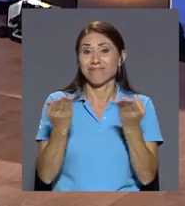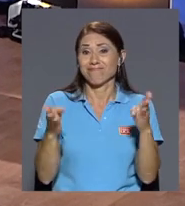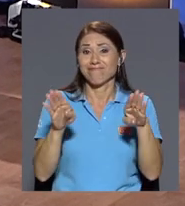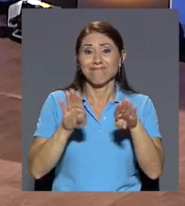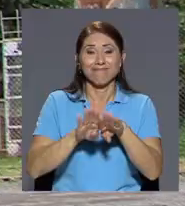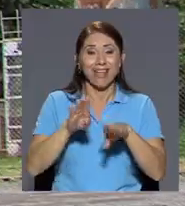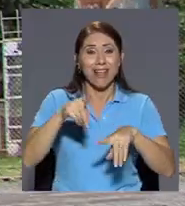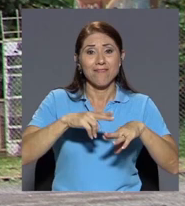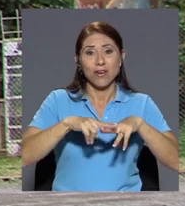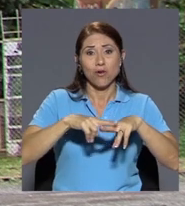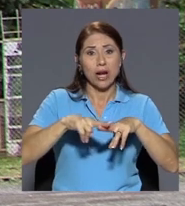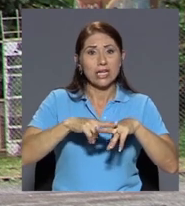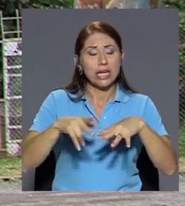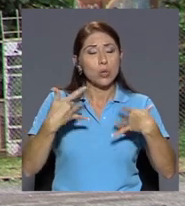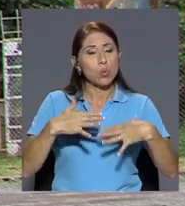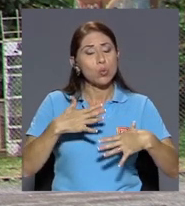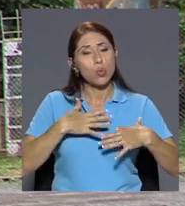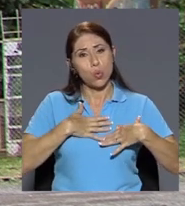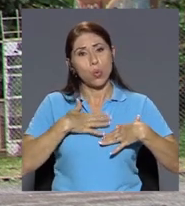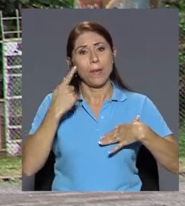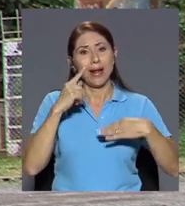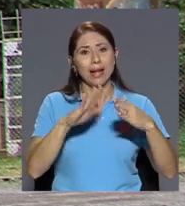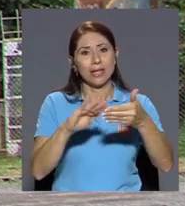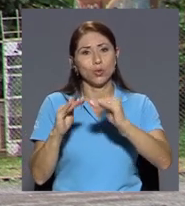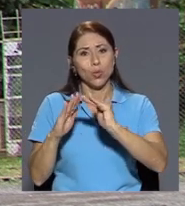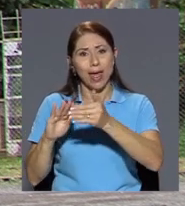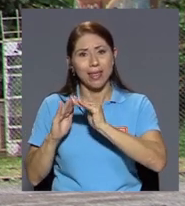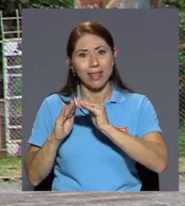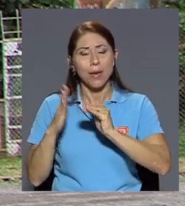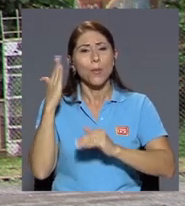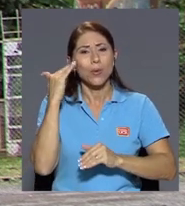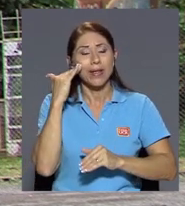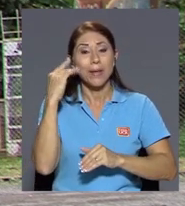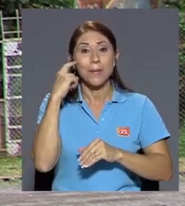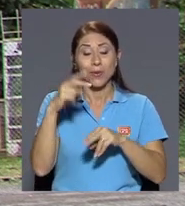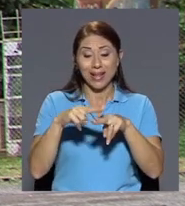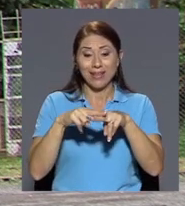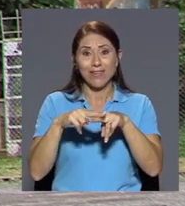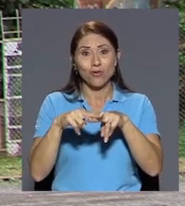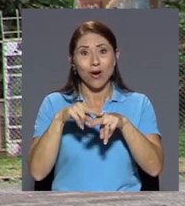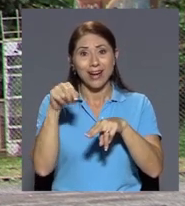fue un gran golpe para la ciudad porque el ferrocarril amalgó